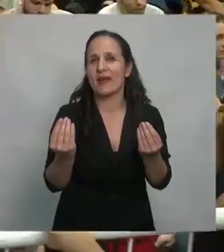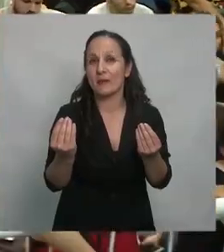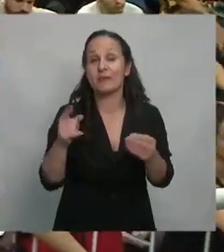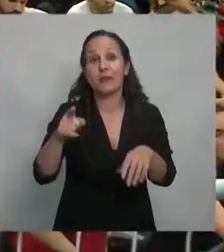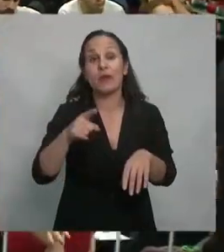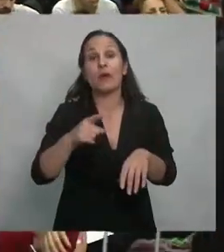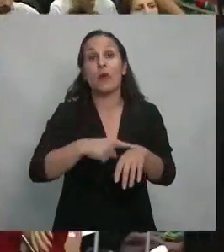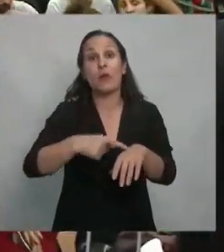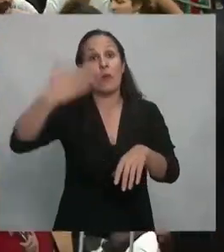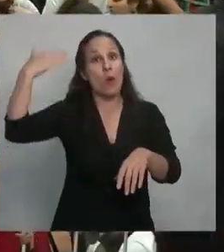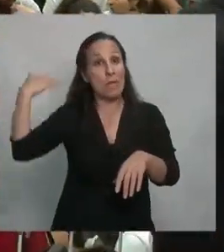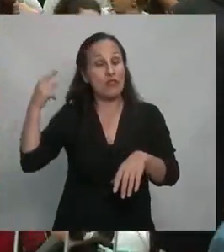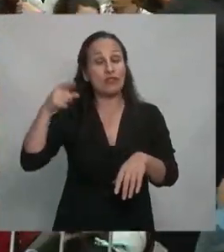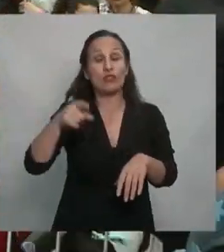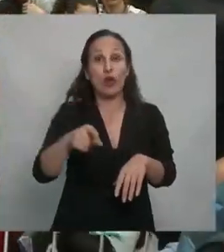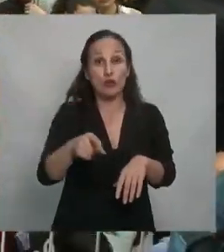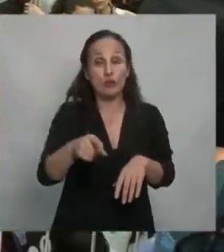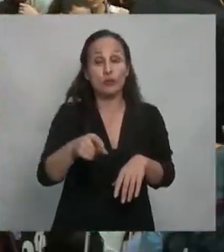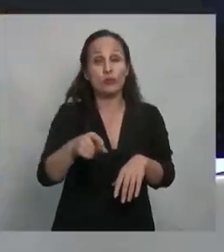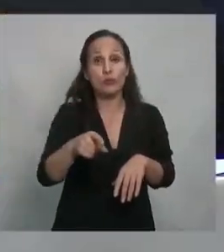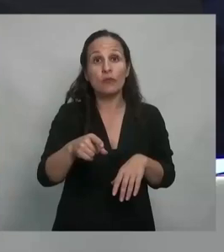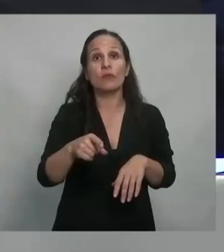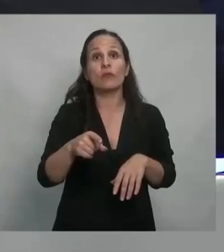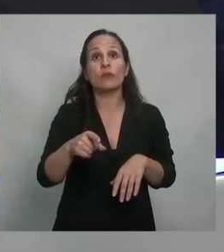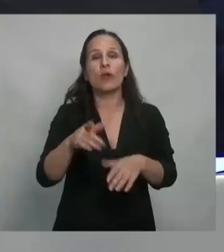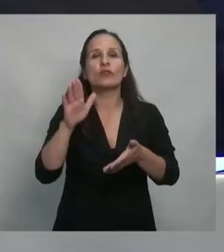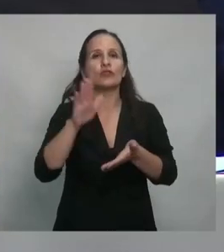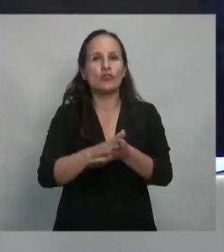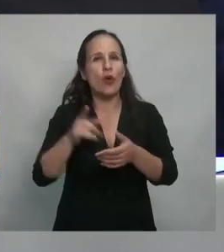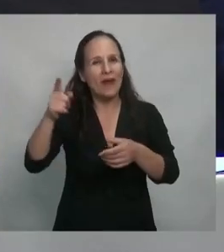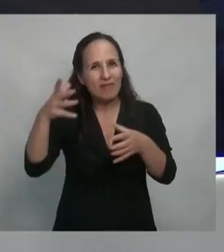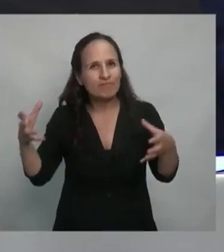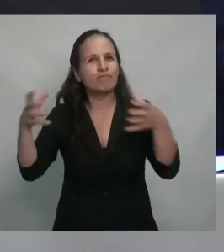allá cuando reinaba la doctrina de seguridad nacional,